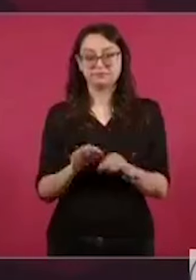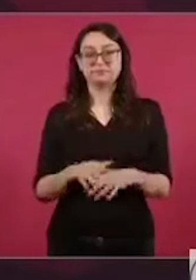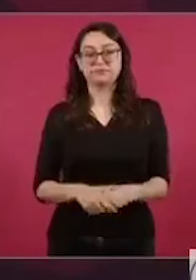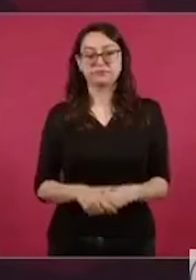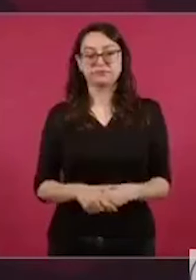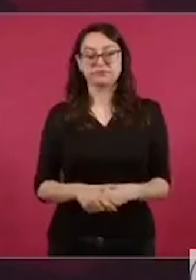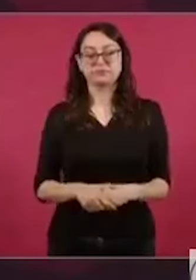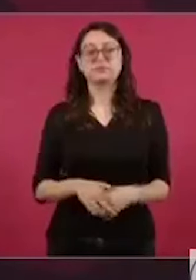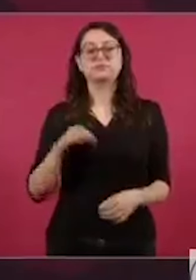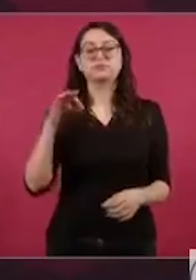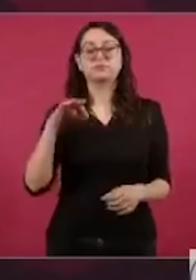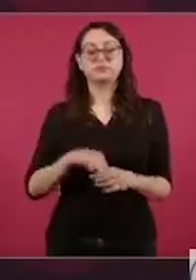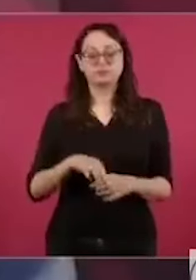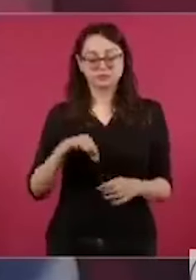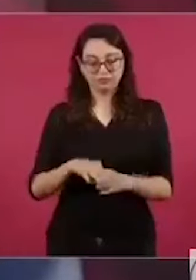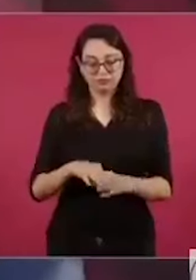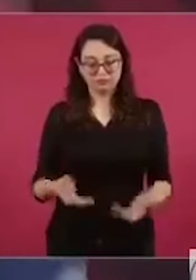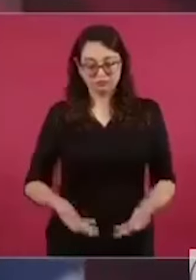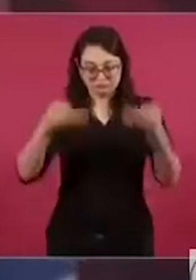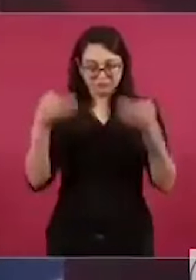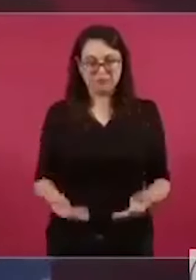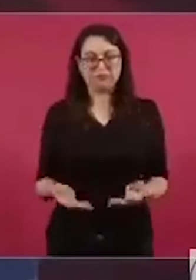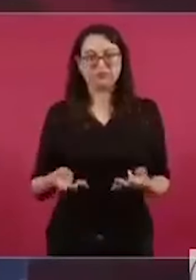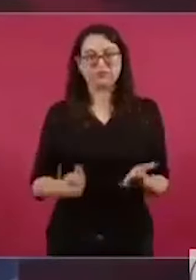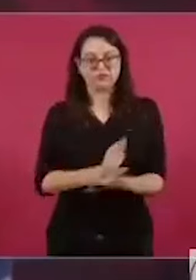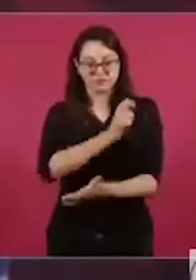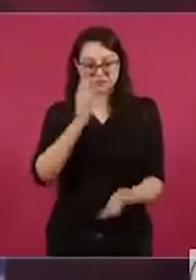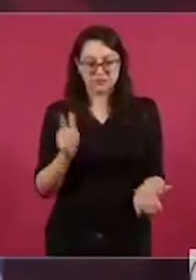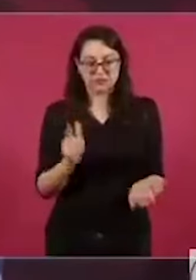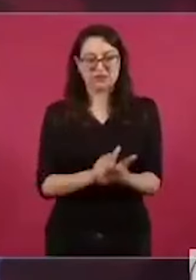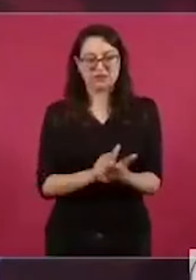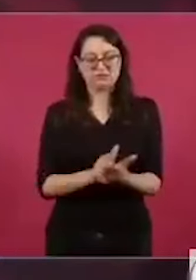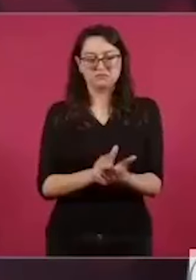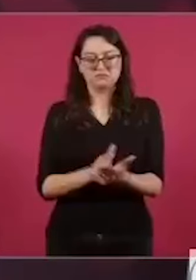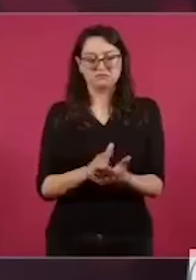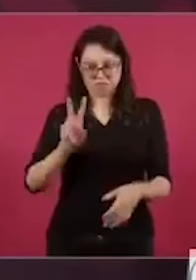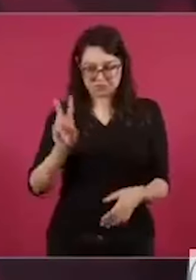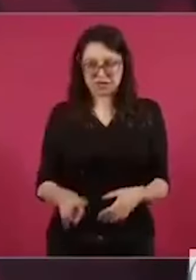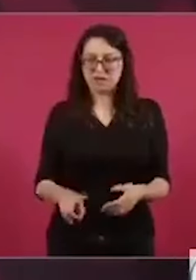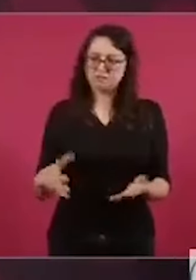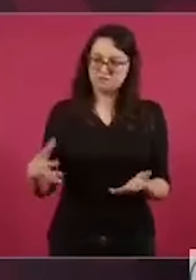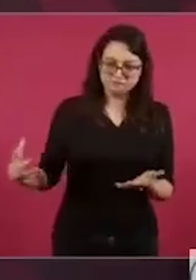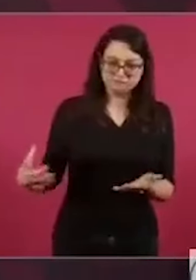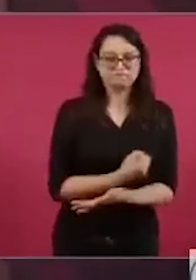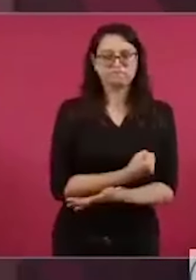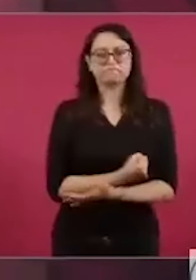una elección legal, legítima, y